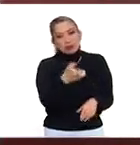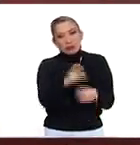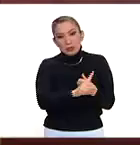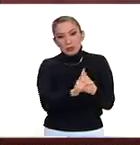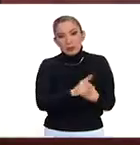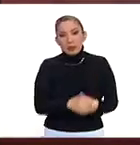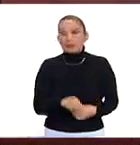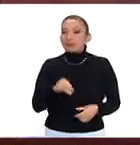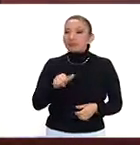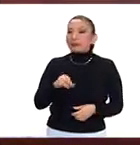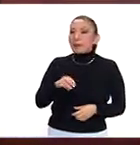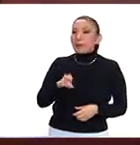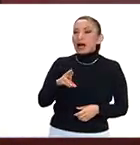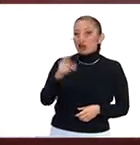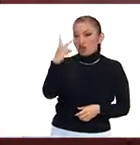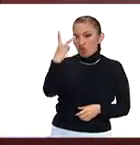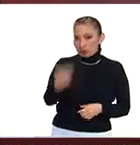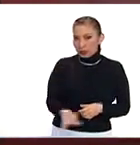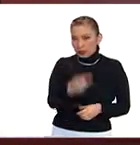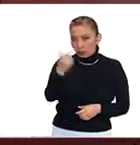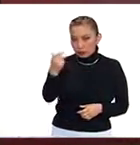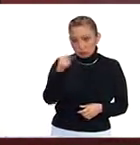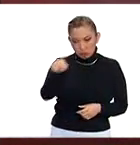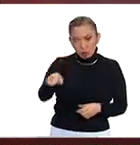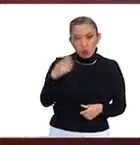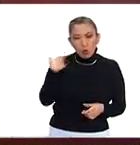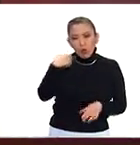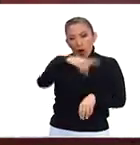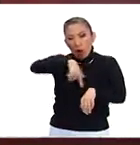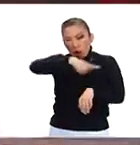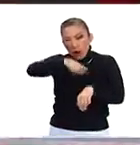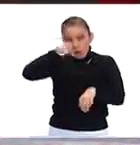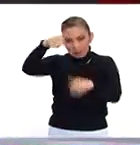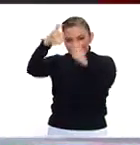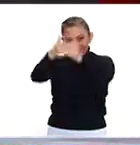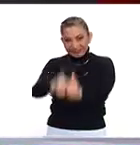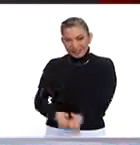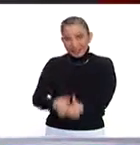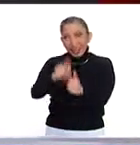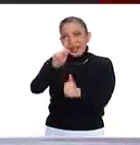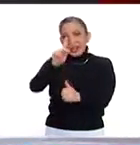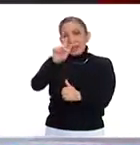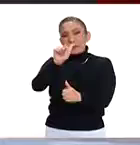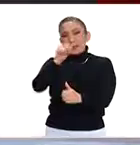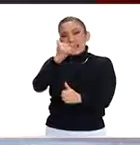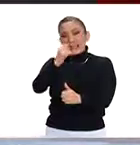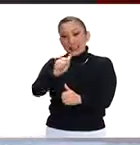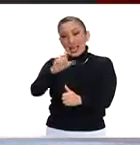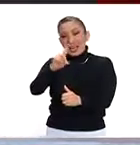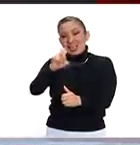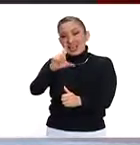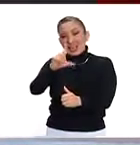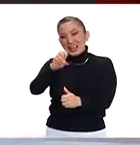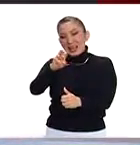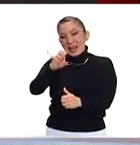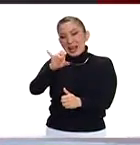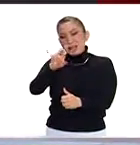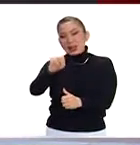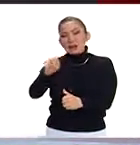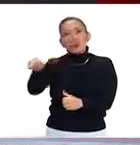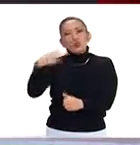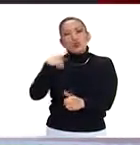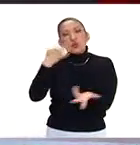Mario Vázquez, dos preguntas, bueno, tú estuviste por horas ahí, en Playa del Carmen, ¿cómo han tratado los